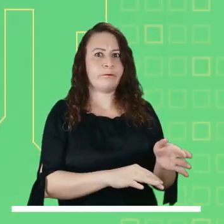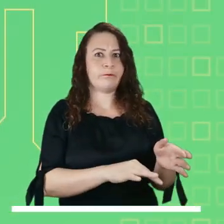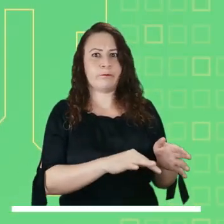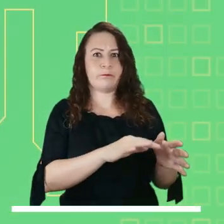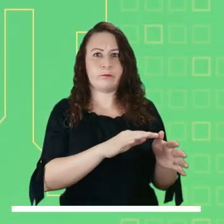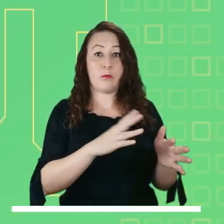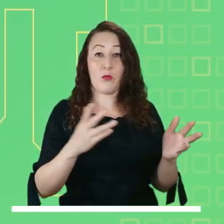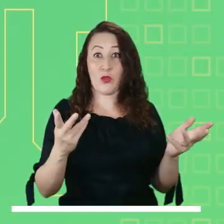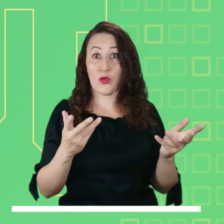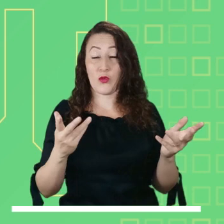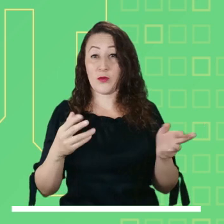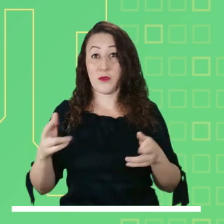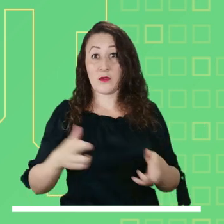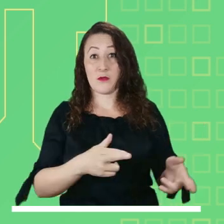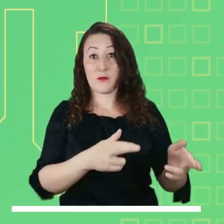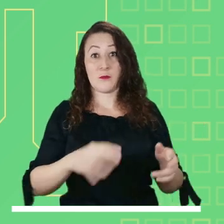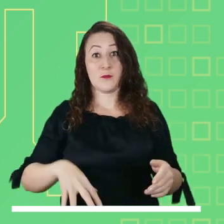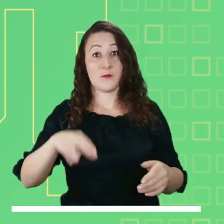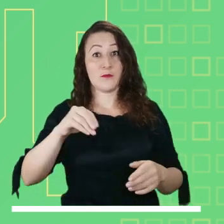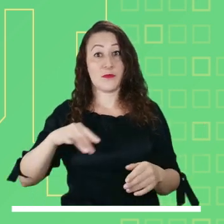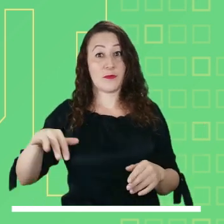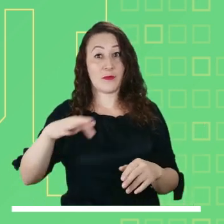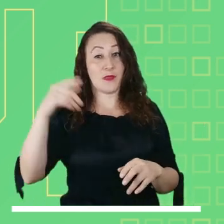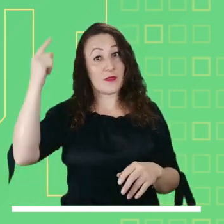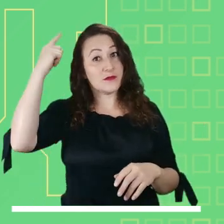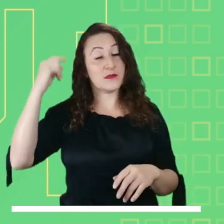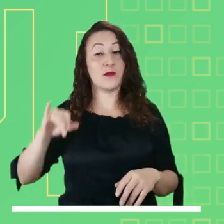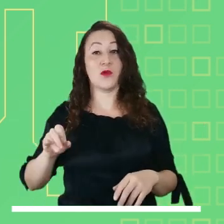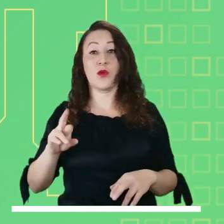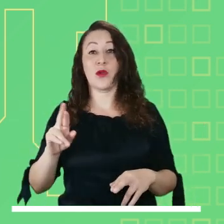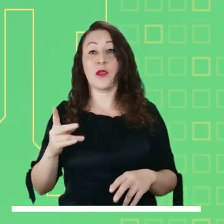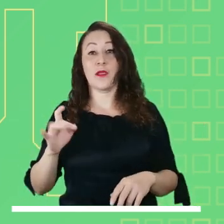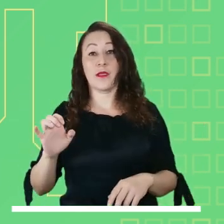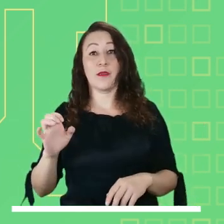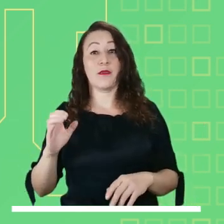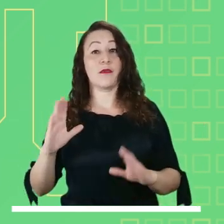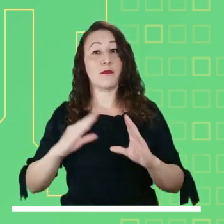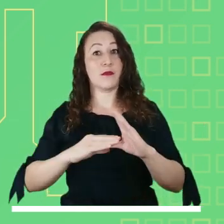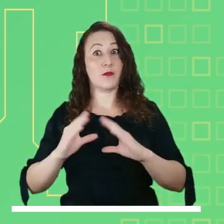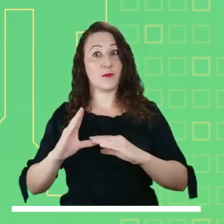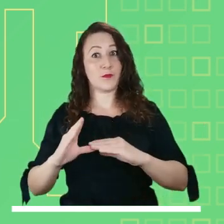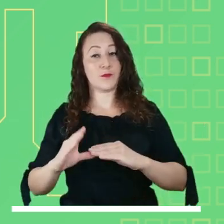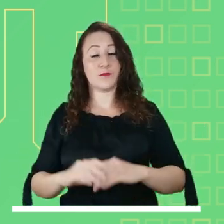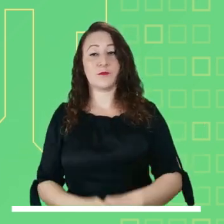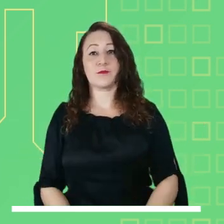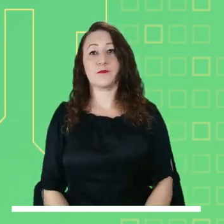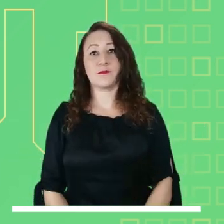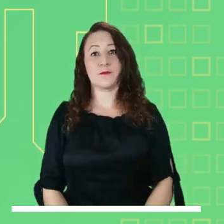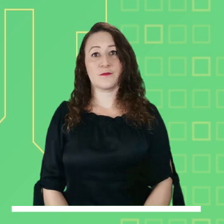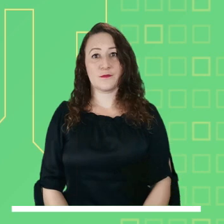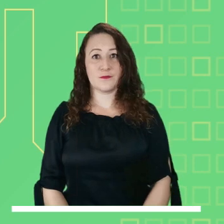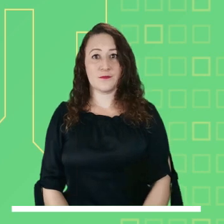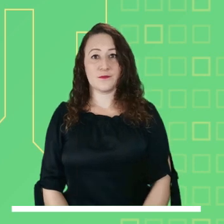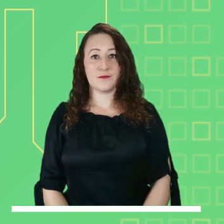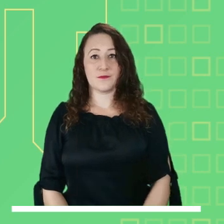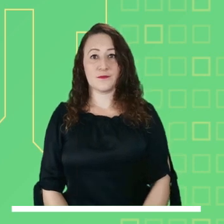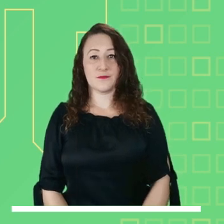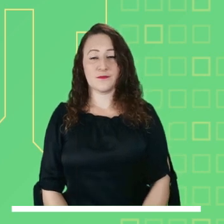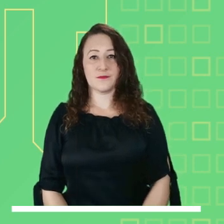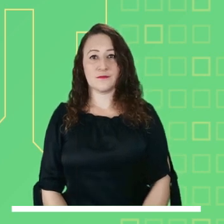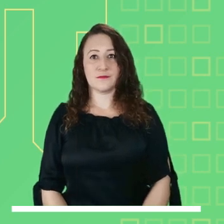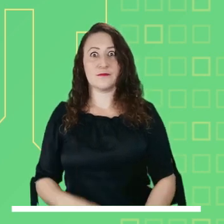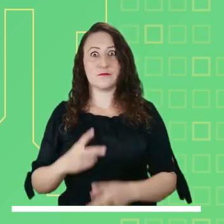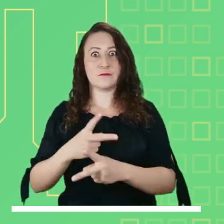alerta máxima por probabilidad de crecientes súbitas y niveles altos en los ríos magdalena san jorge y